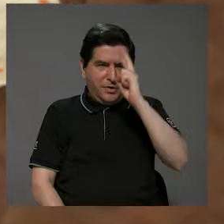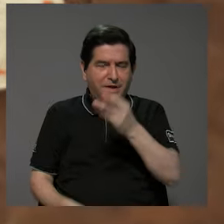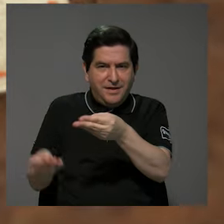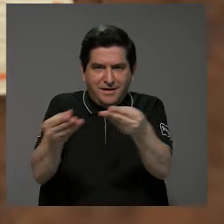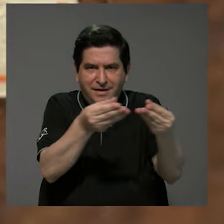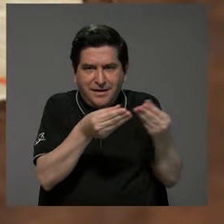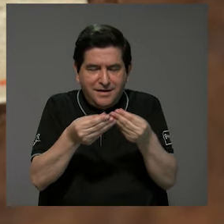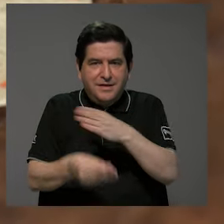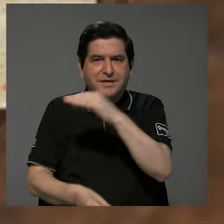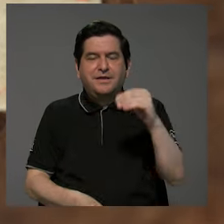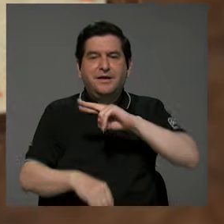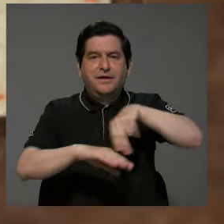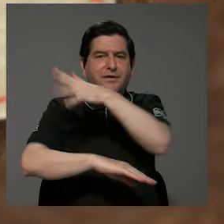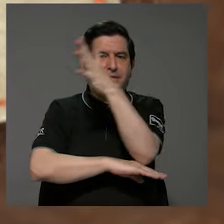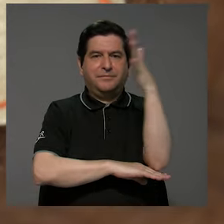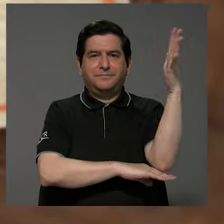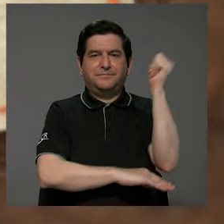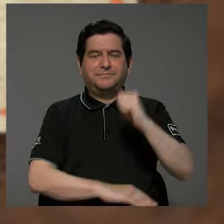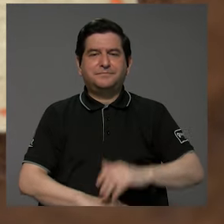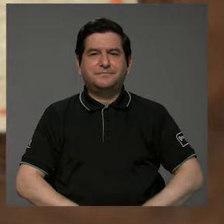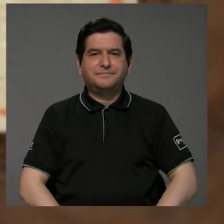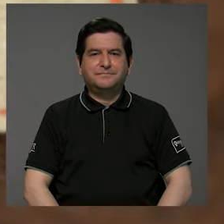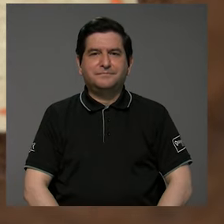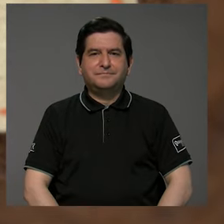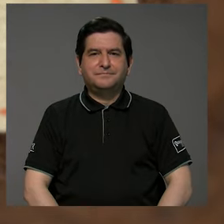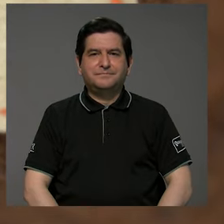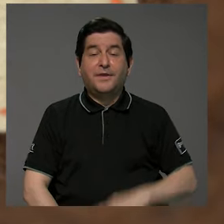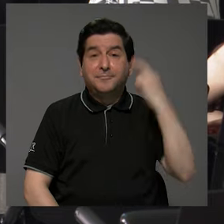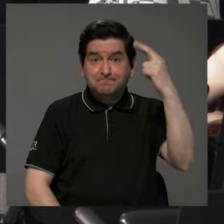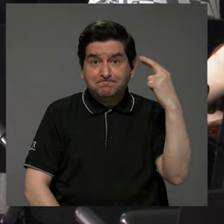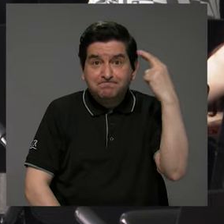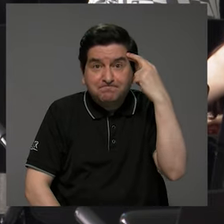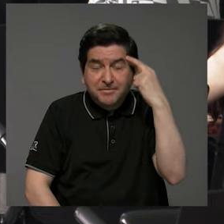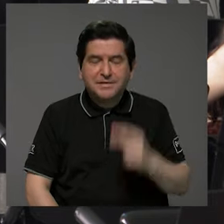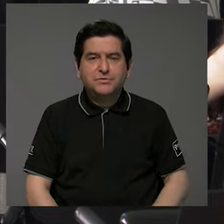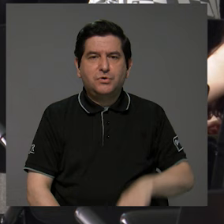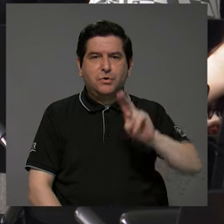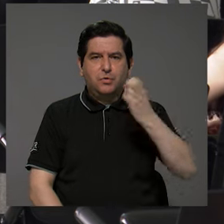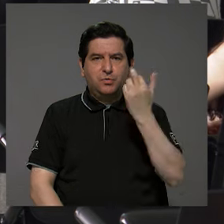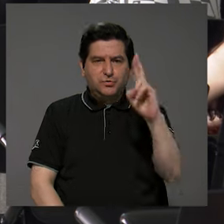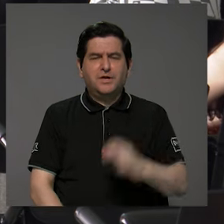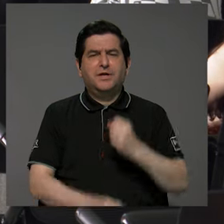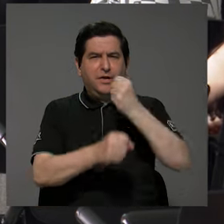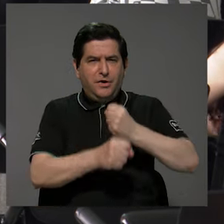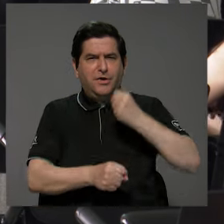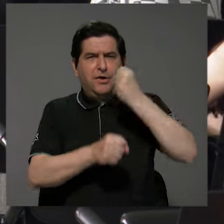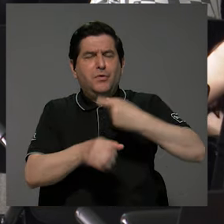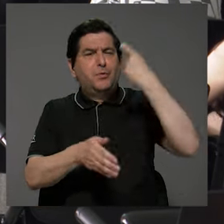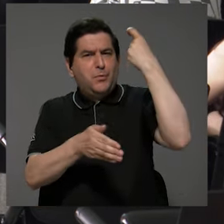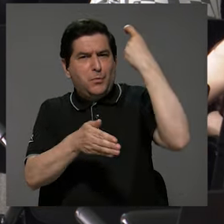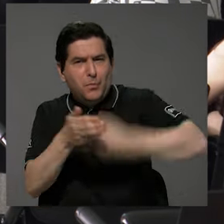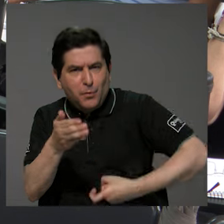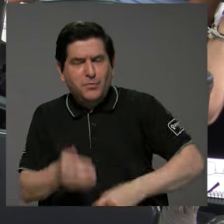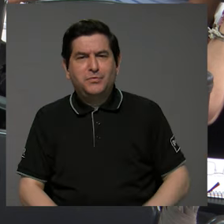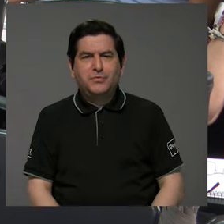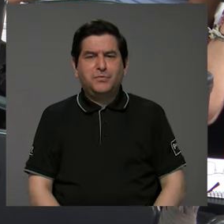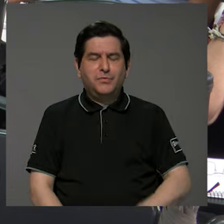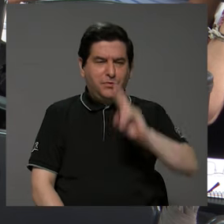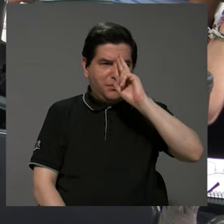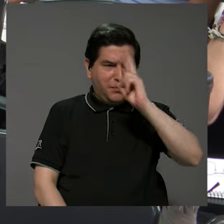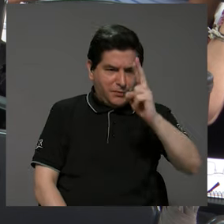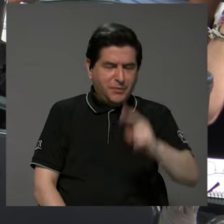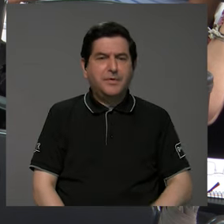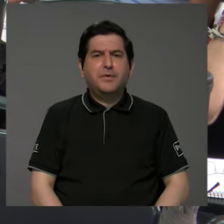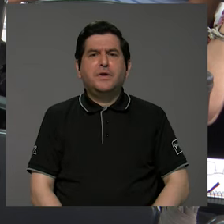hacia la tierra y a la naturaleza. Por esta razón, la UCR ha trabajado arduamente en reconocer